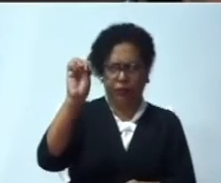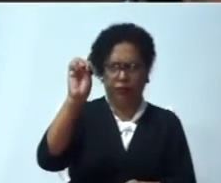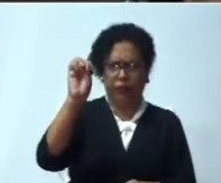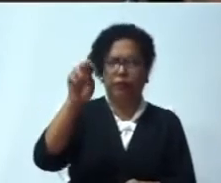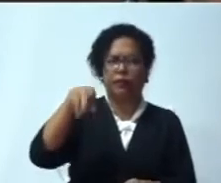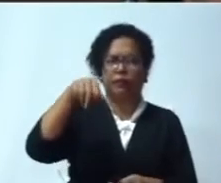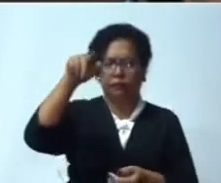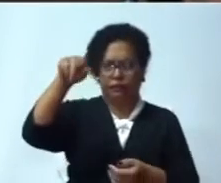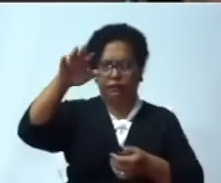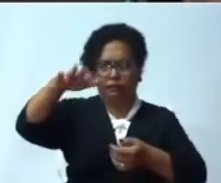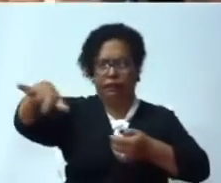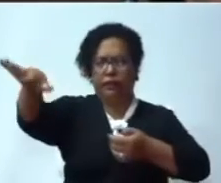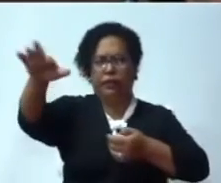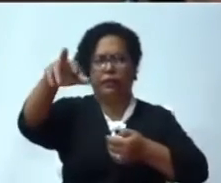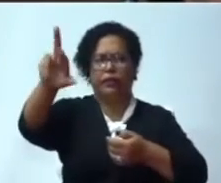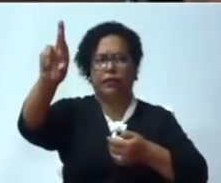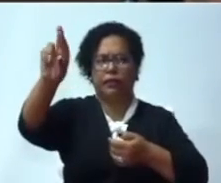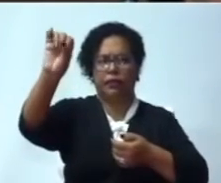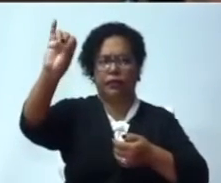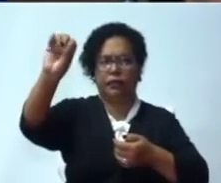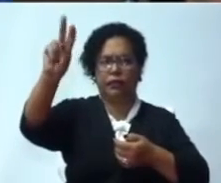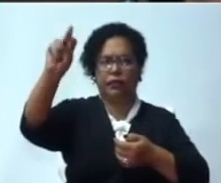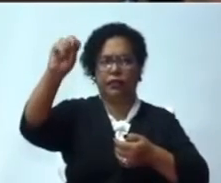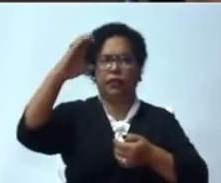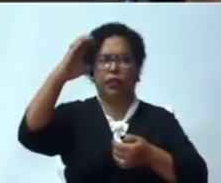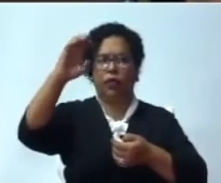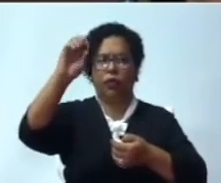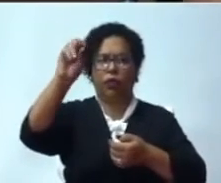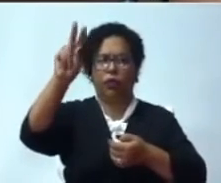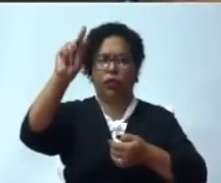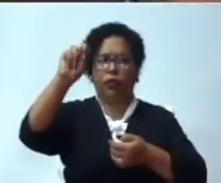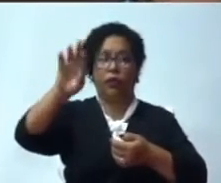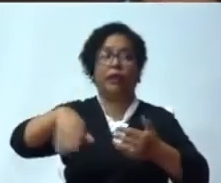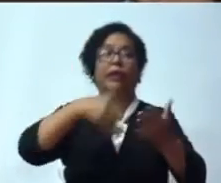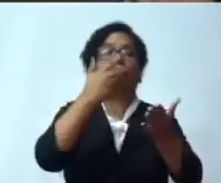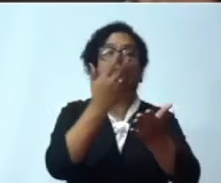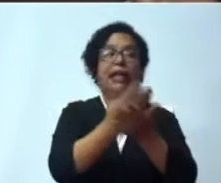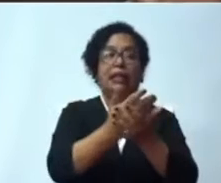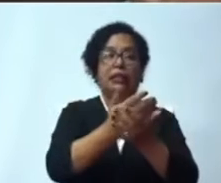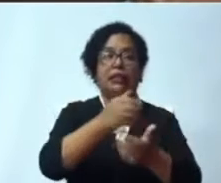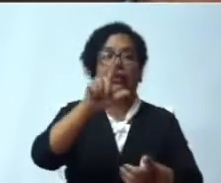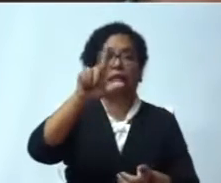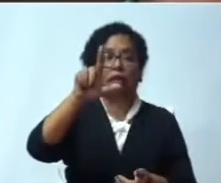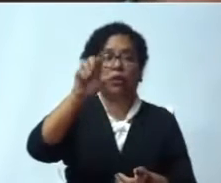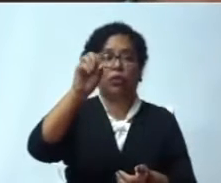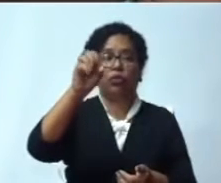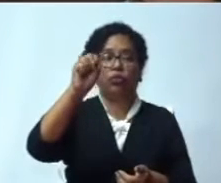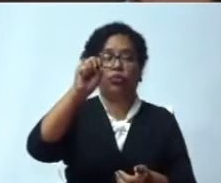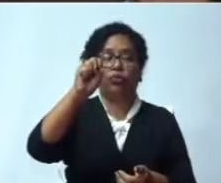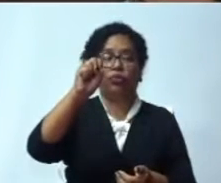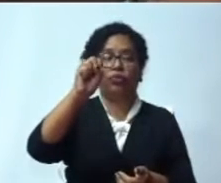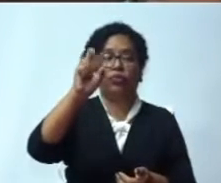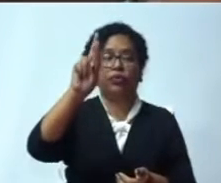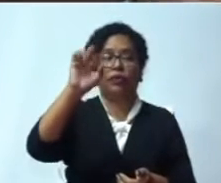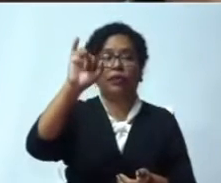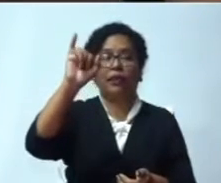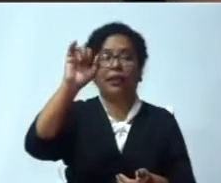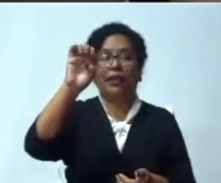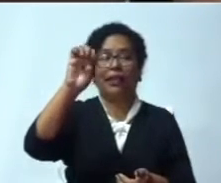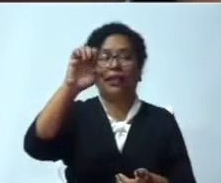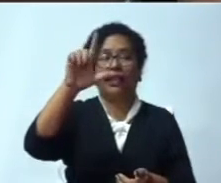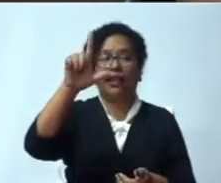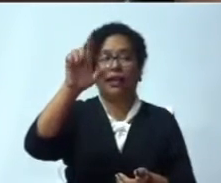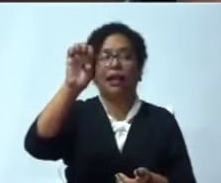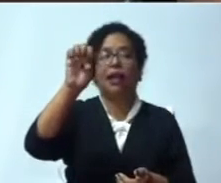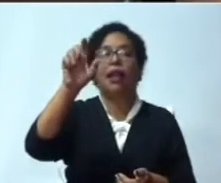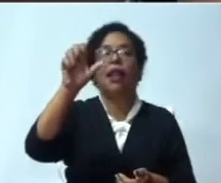y las garzas. Es una zona muy productiva en